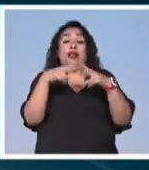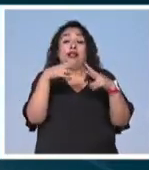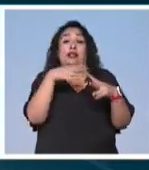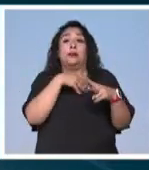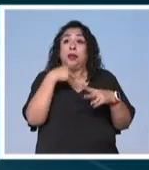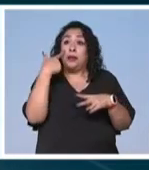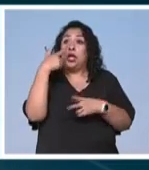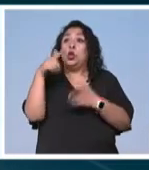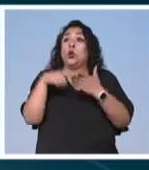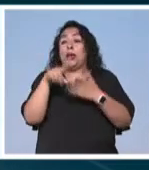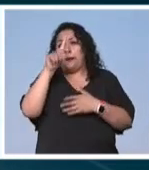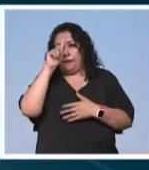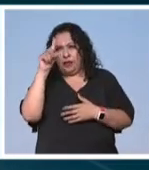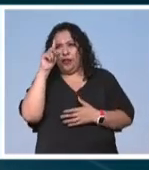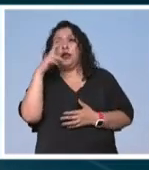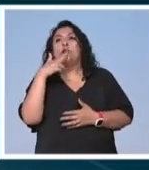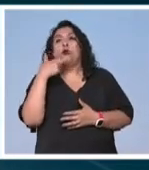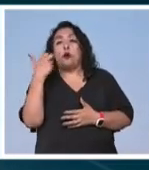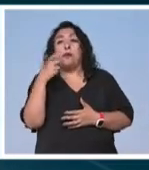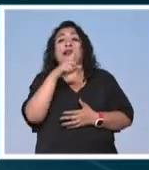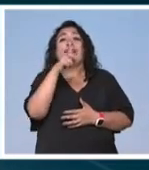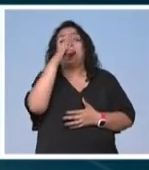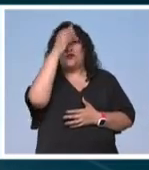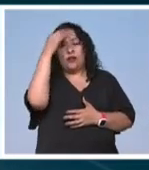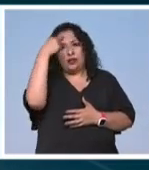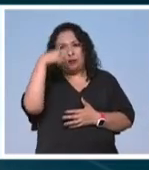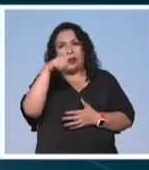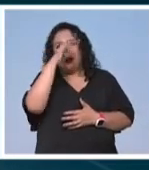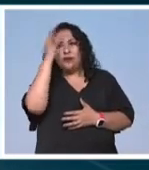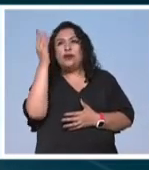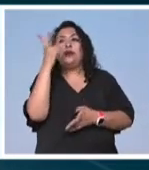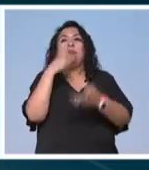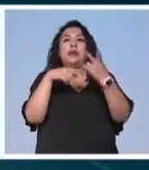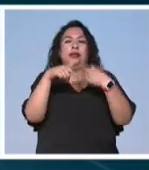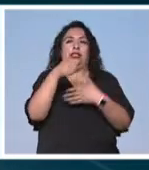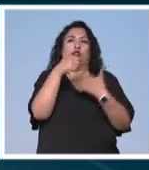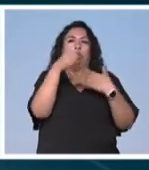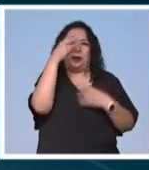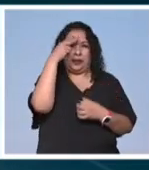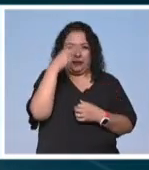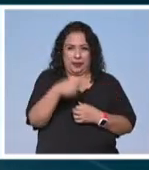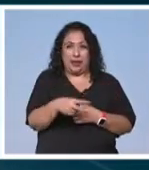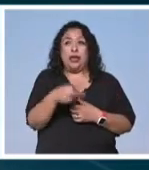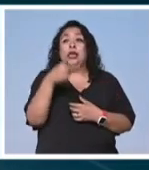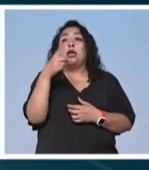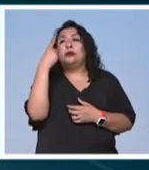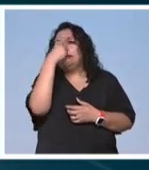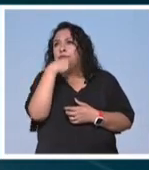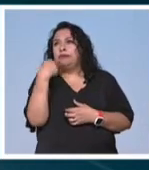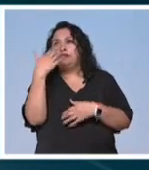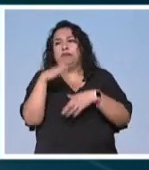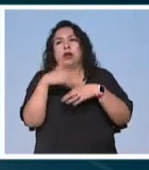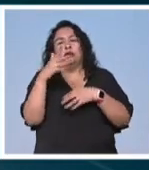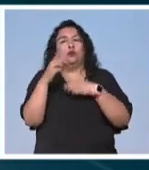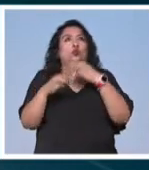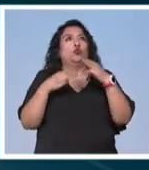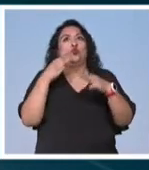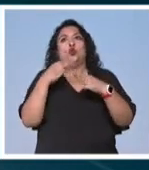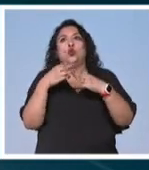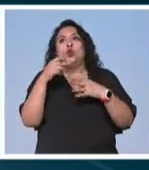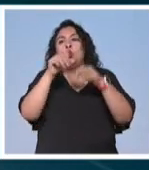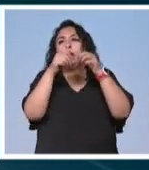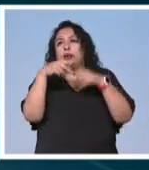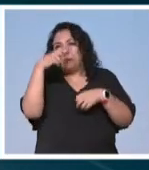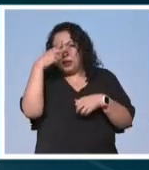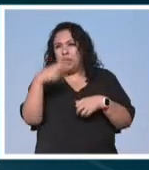y encontrar un lugar en Madrid y Roma 100 Fridas para Frida llega al corazón de la Ciudad de México el rostro más universal del arte mexicano